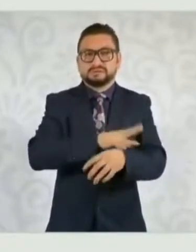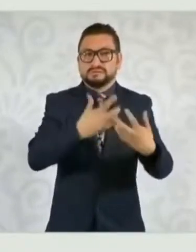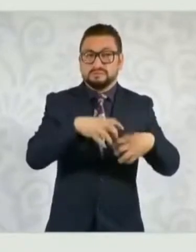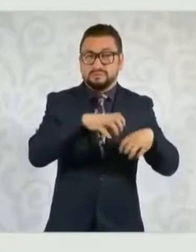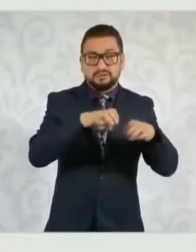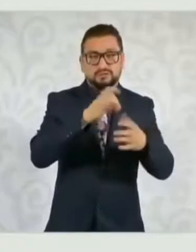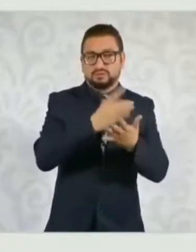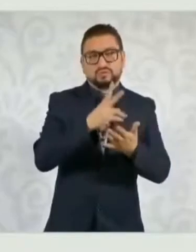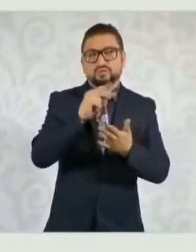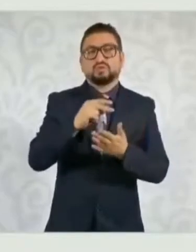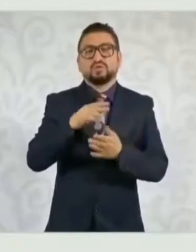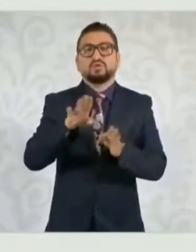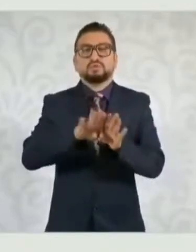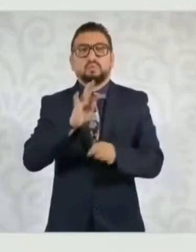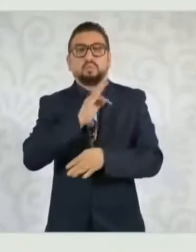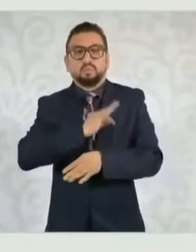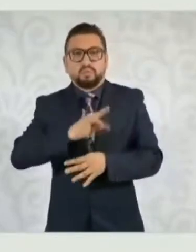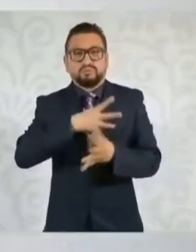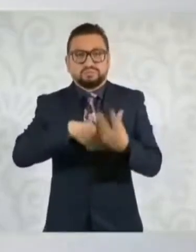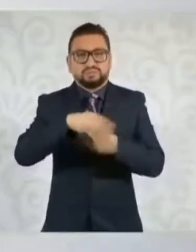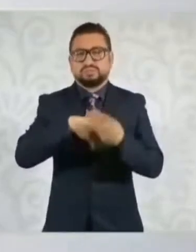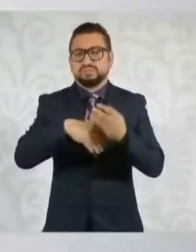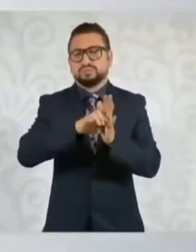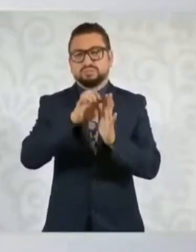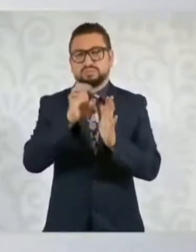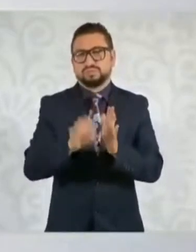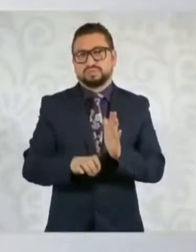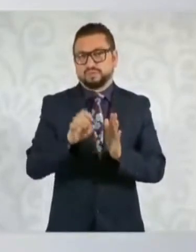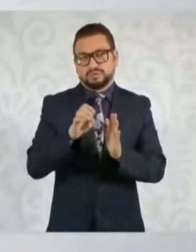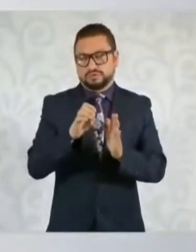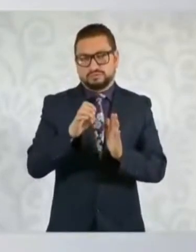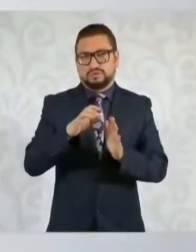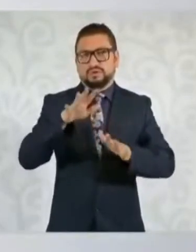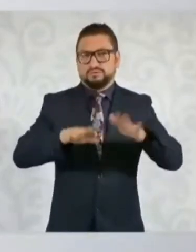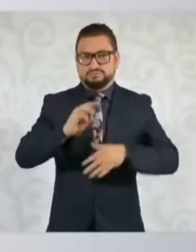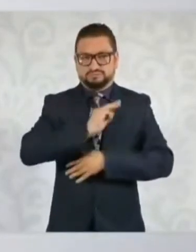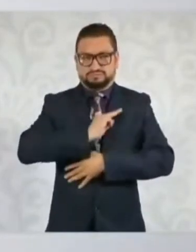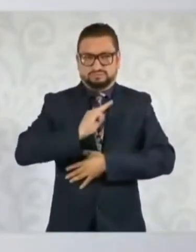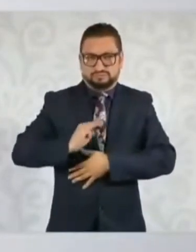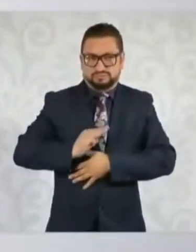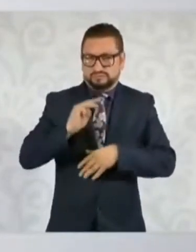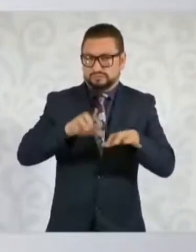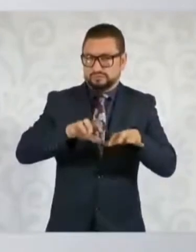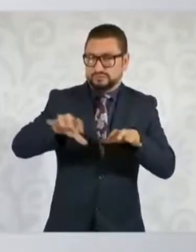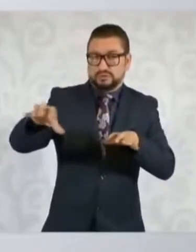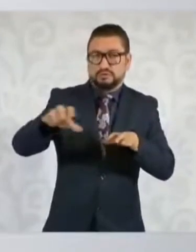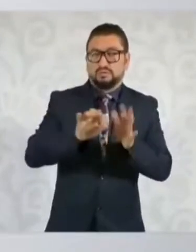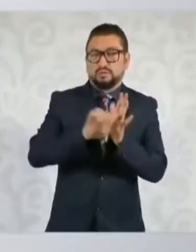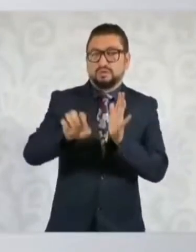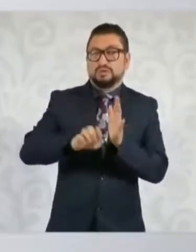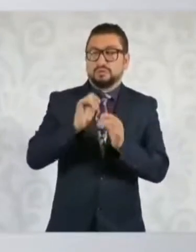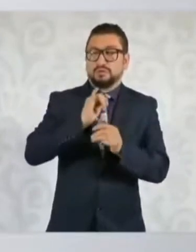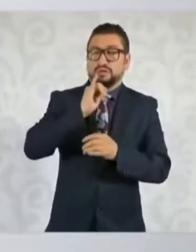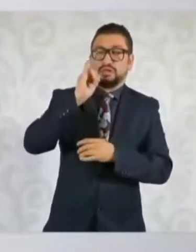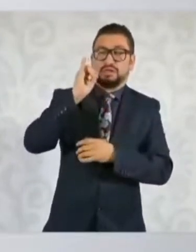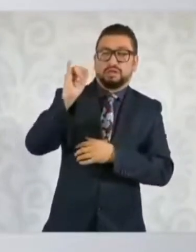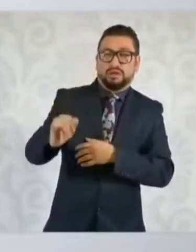esquema de rentabilidad, lo que, por ejemplo, en muchos municipios alejados en el país